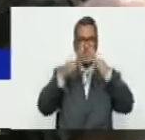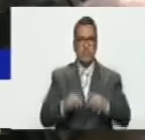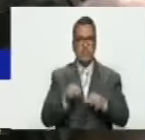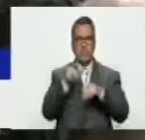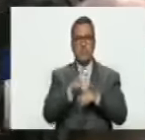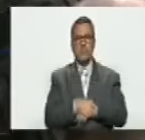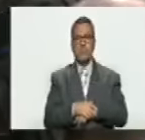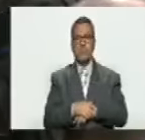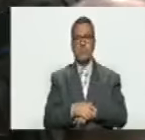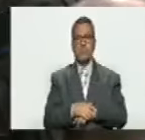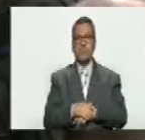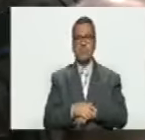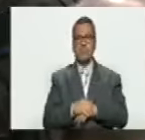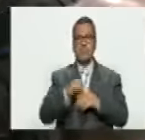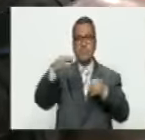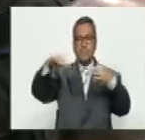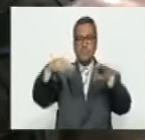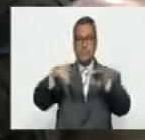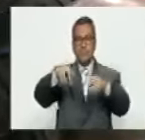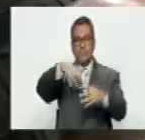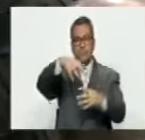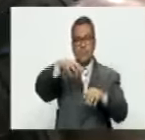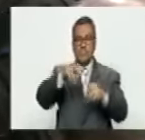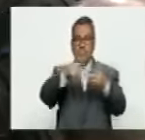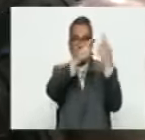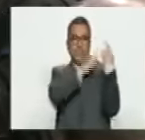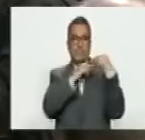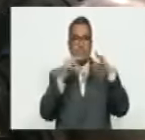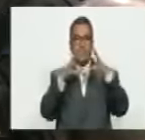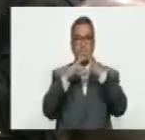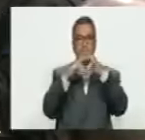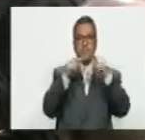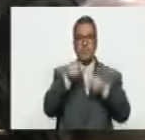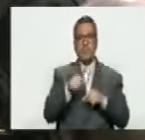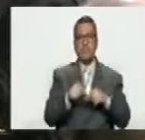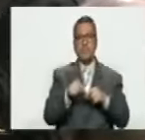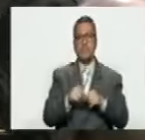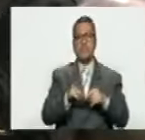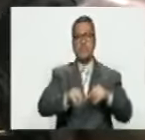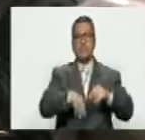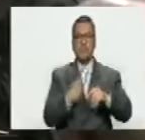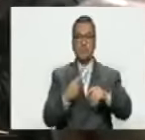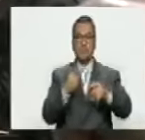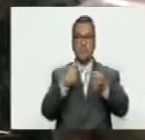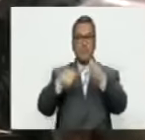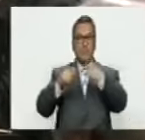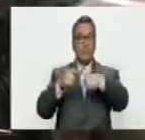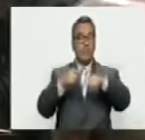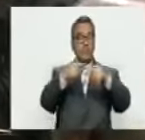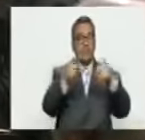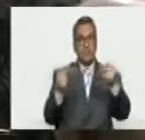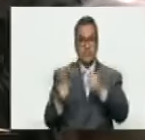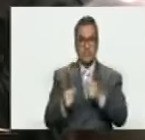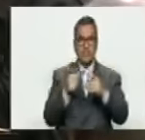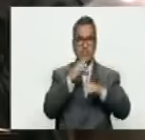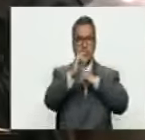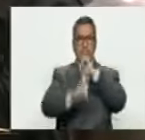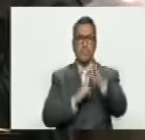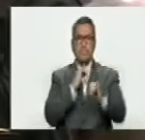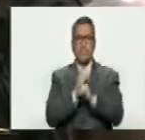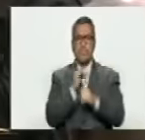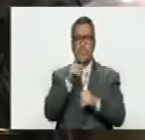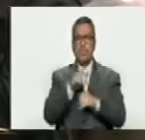un un muñeco para representar a todo ese poder financiero, pero toda esa aristocracia financiera internacional